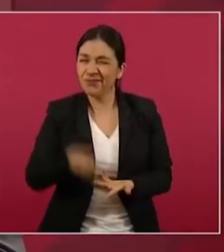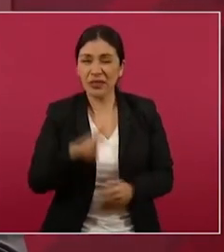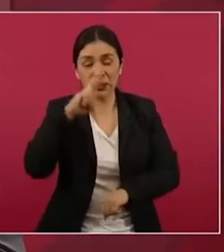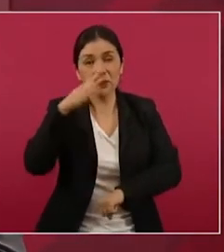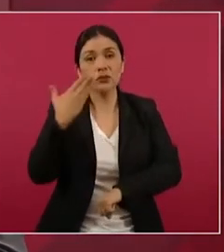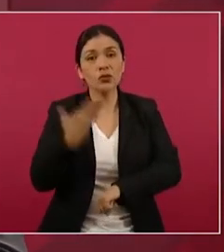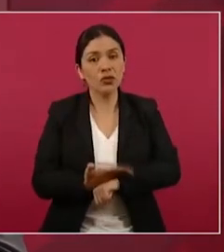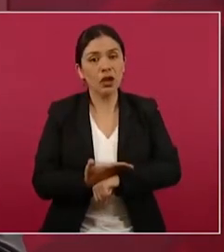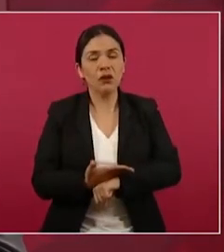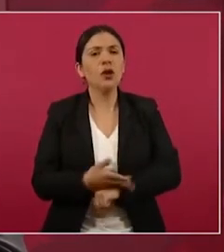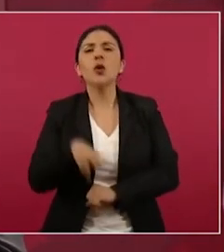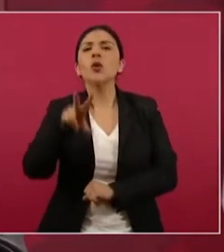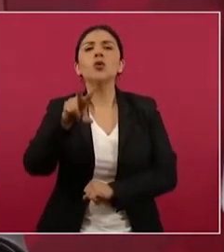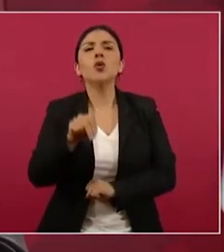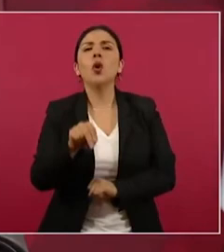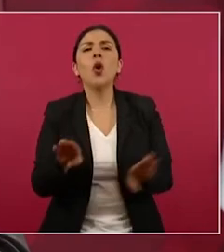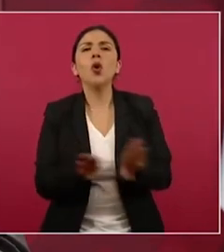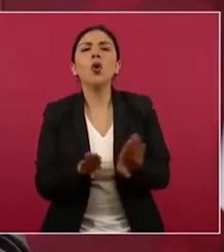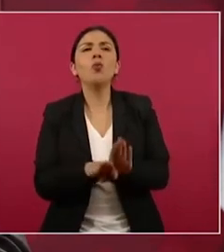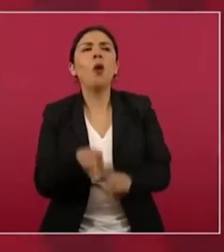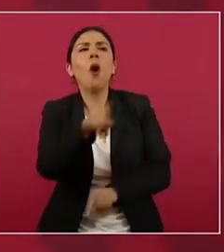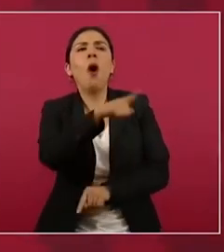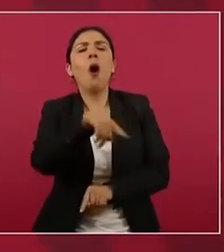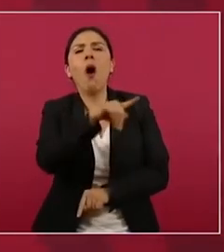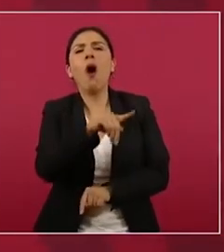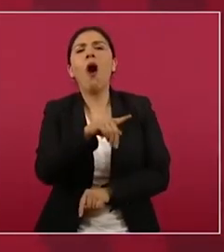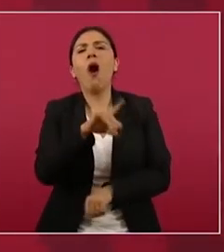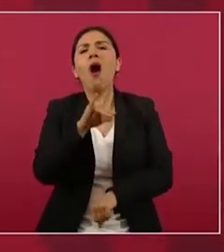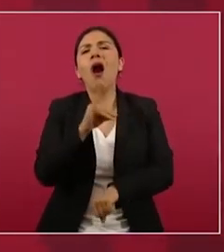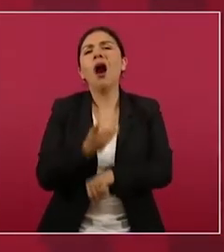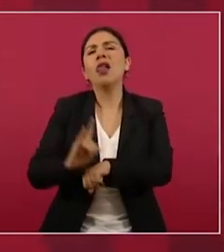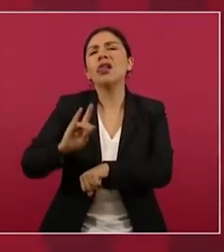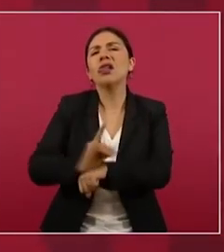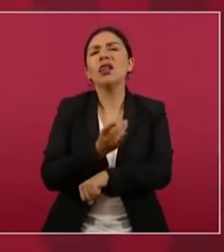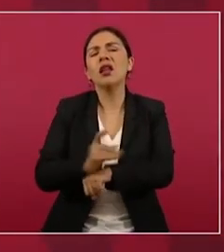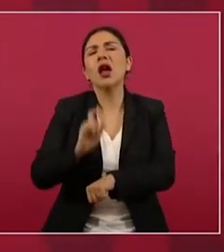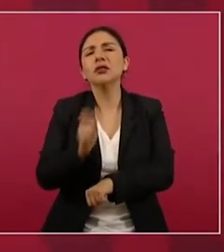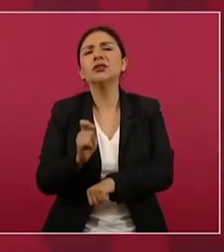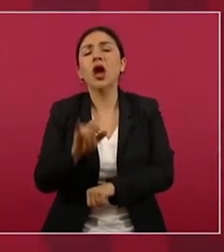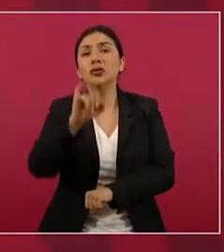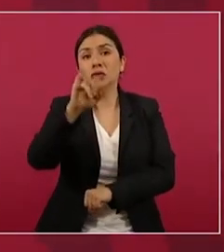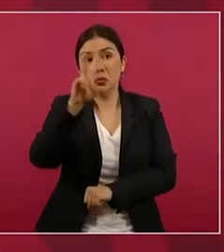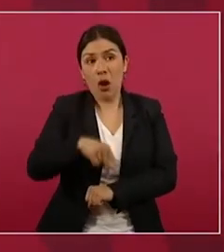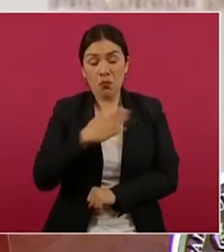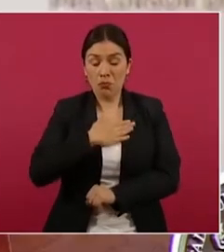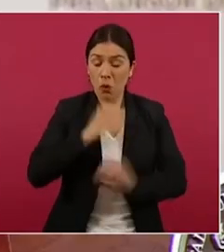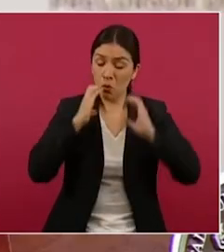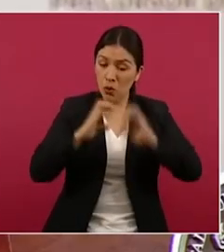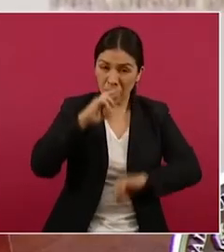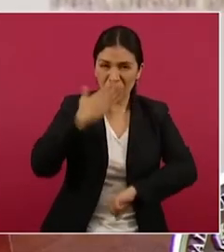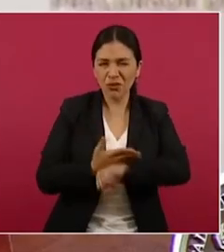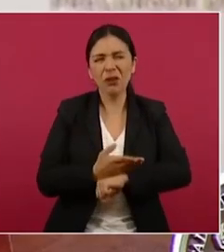no estos ambientalistas falsos